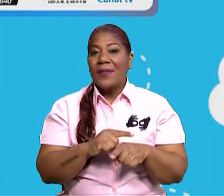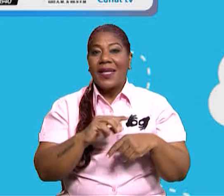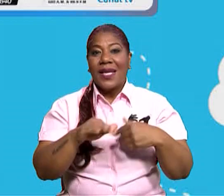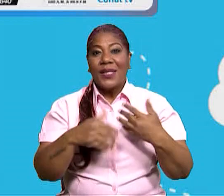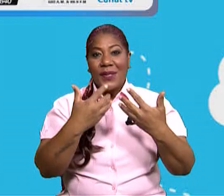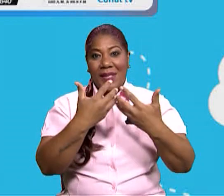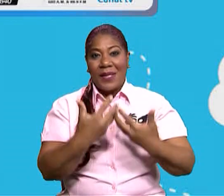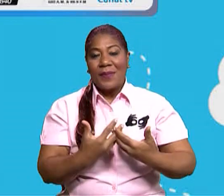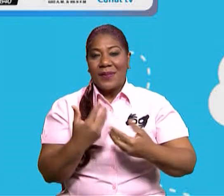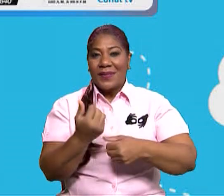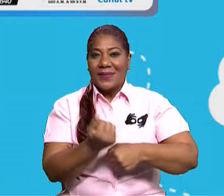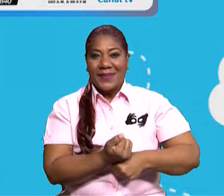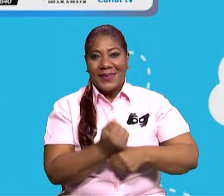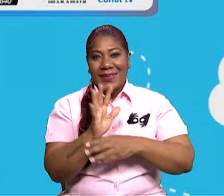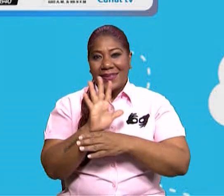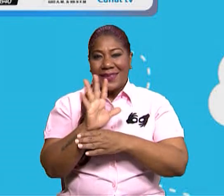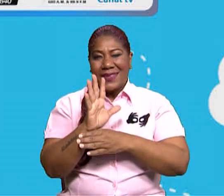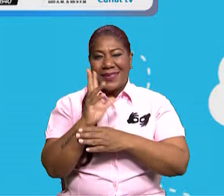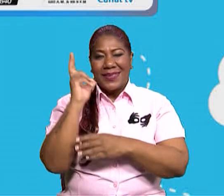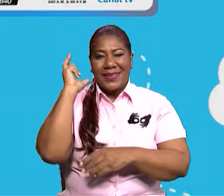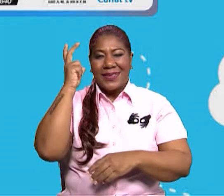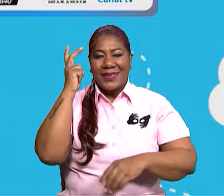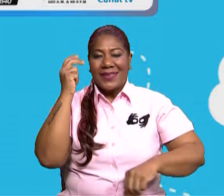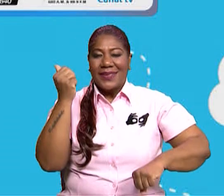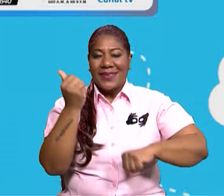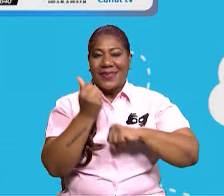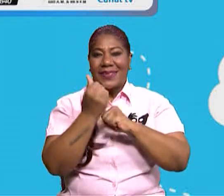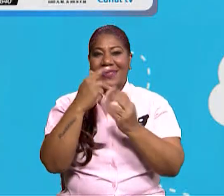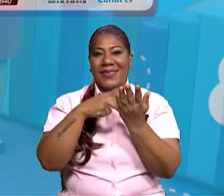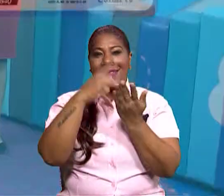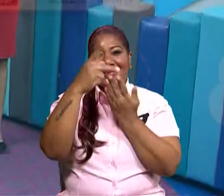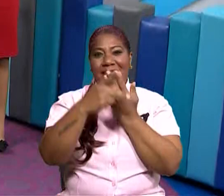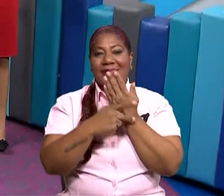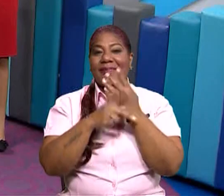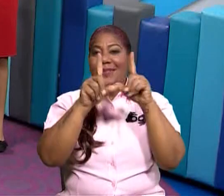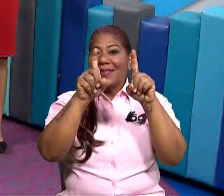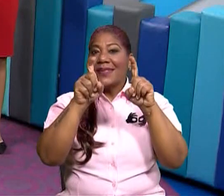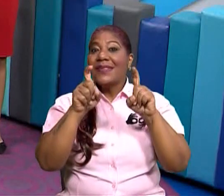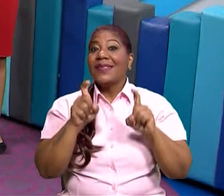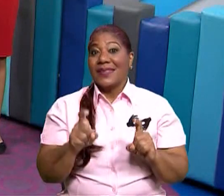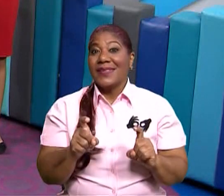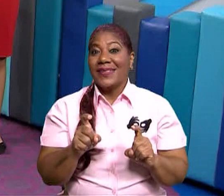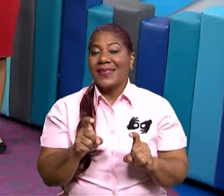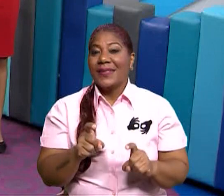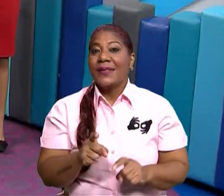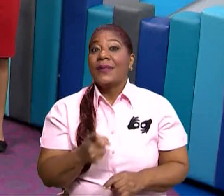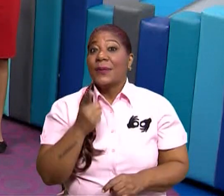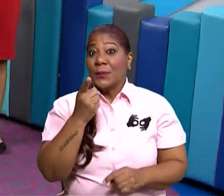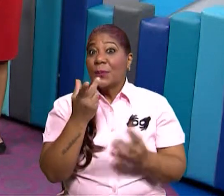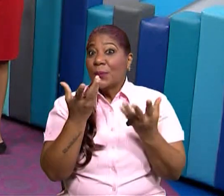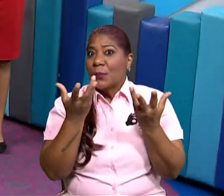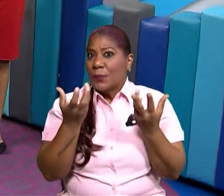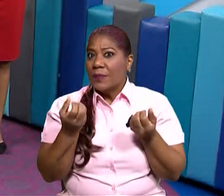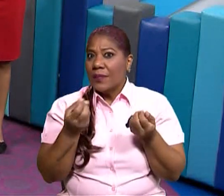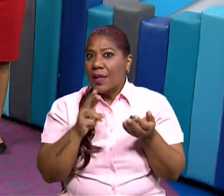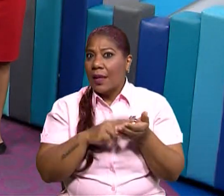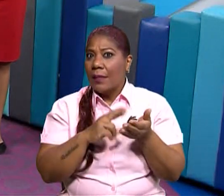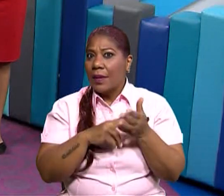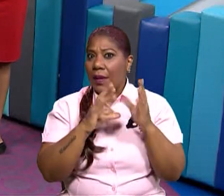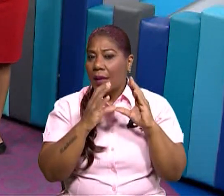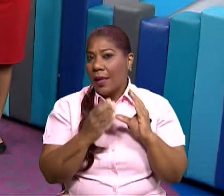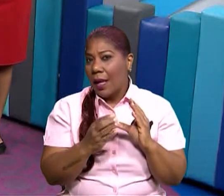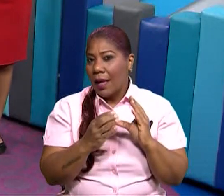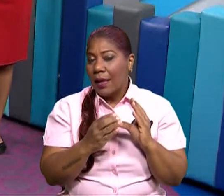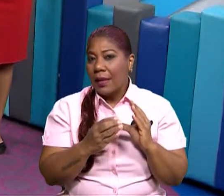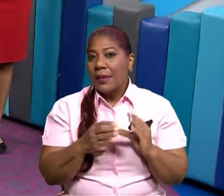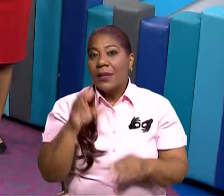patrocinadores, fundaciones, televisoras y radioemisoras por apoyar este proyecto educativo. Y si quieres revivir esta